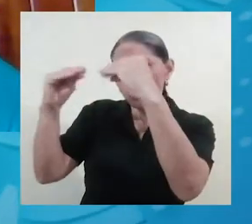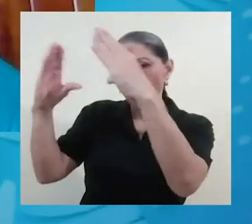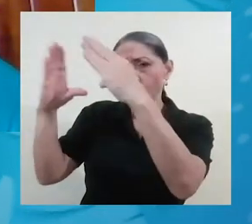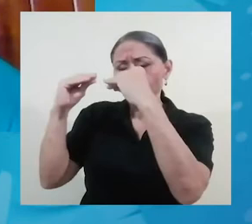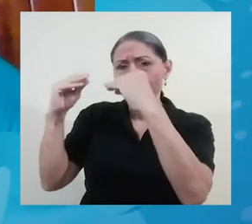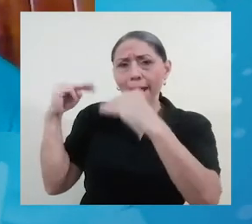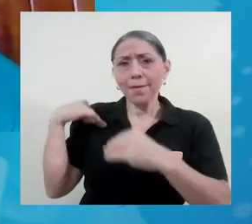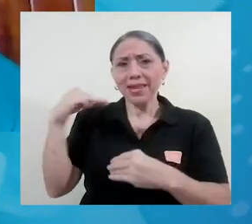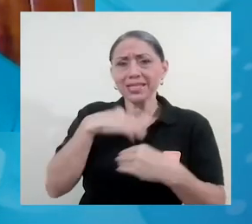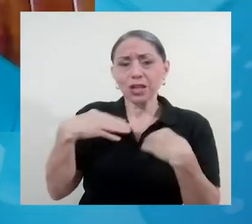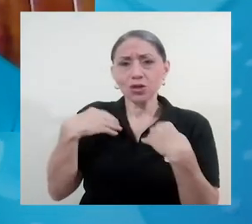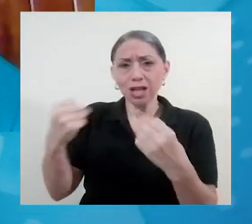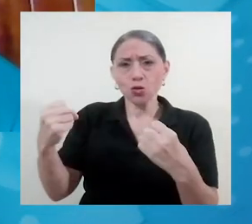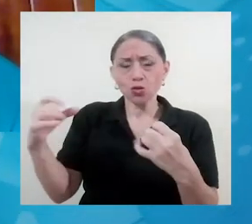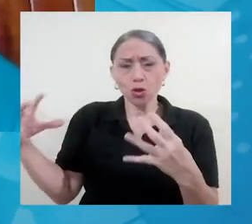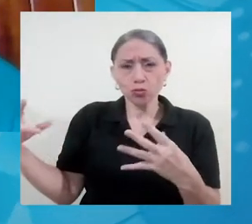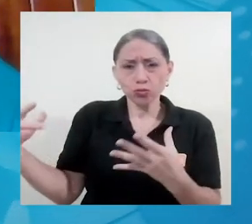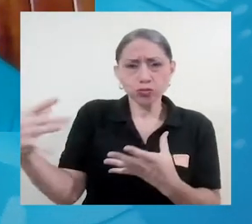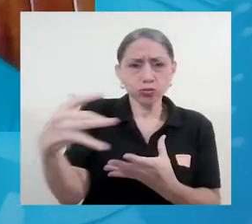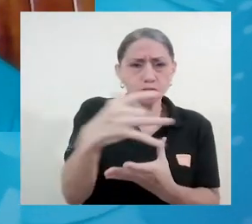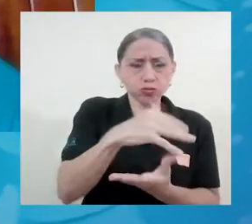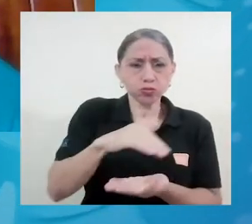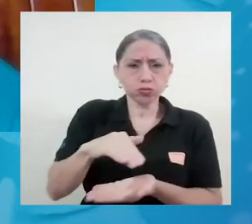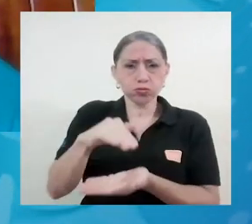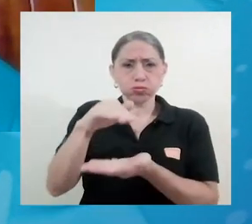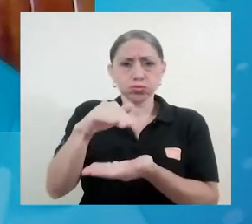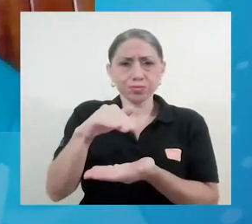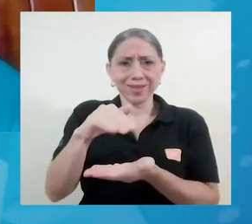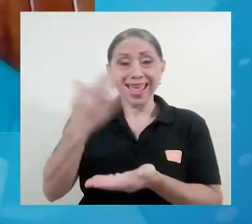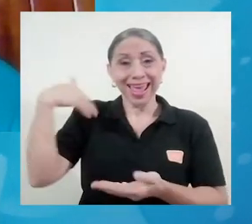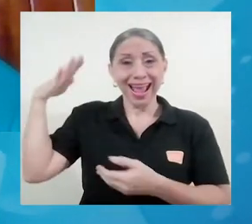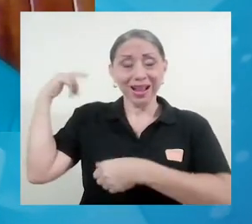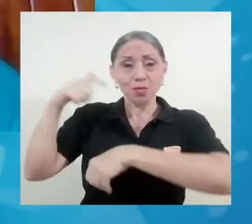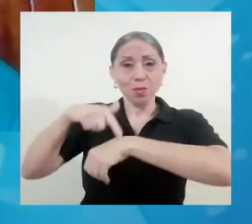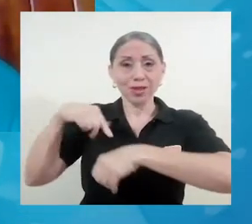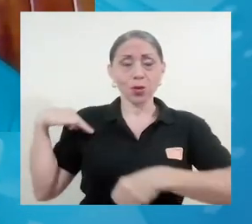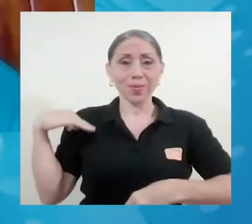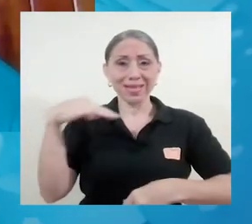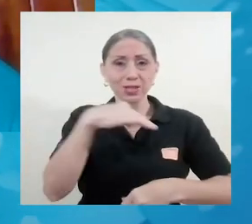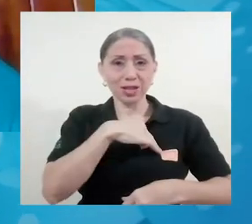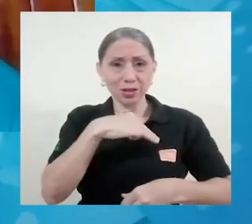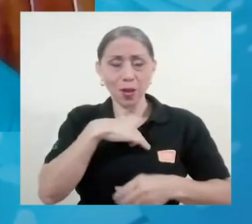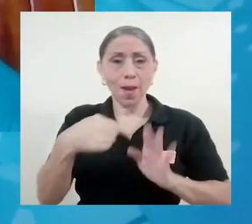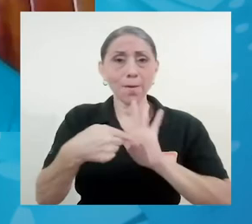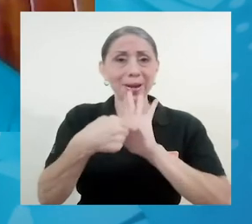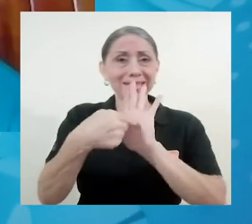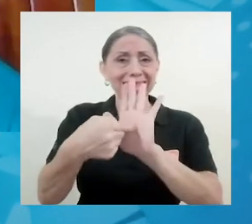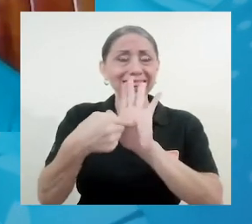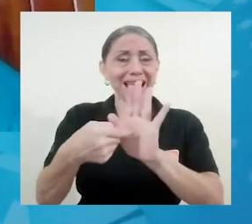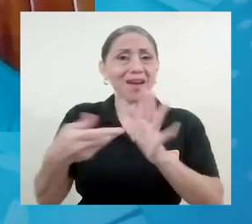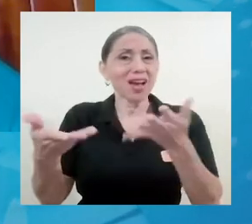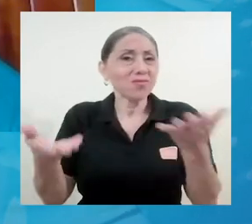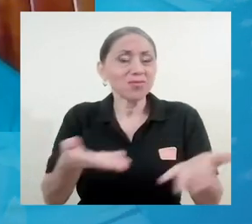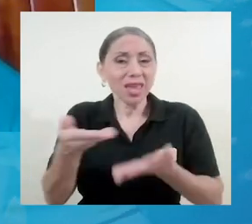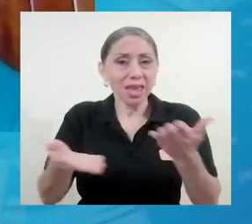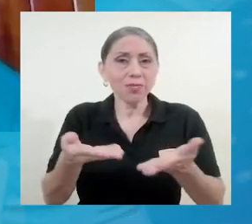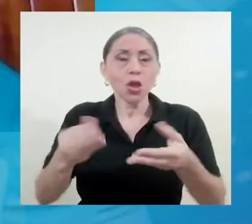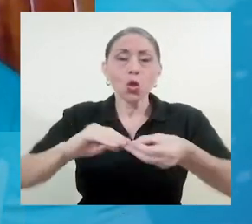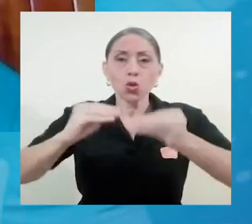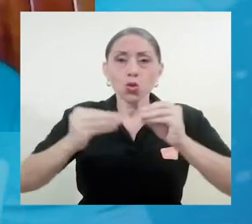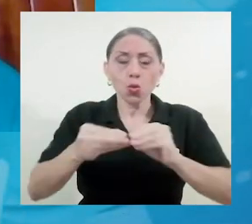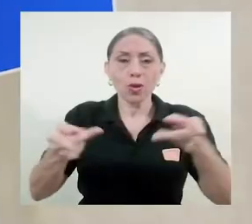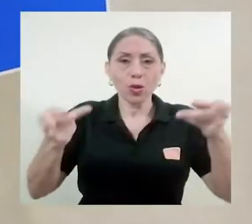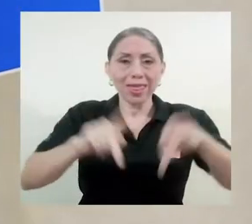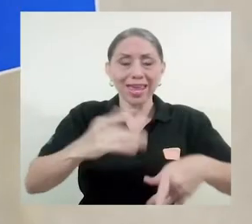Ministerio de Salud. El Ministerio en esas épocas lo que presentaba era una imagen, un JPG con la cantidad de casos reportados y la